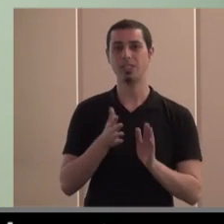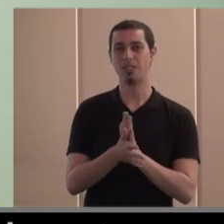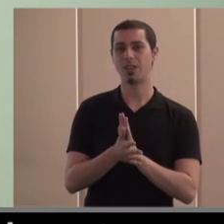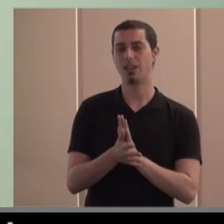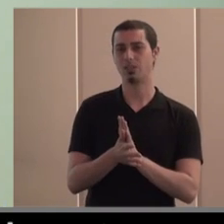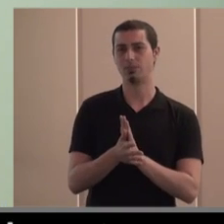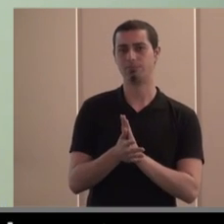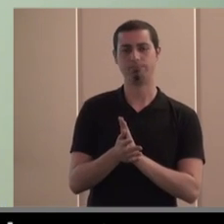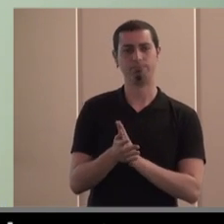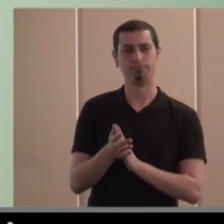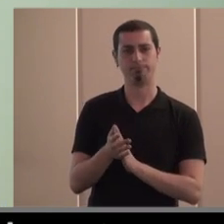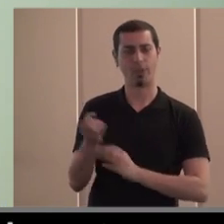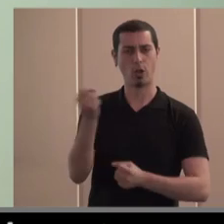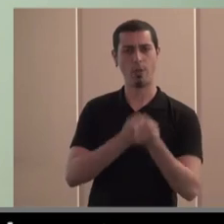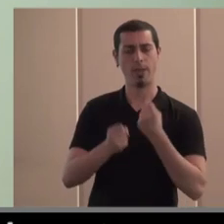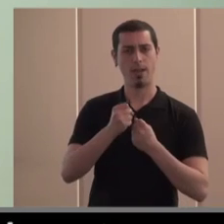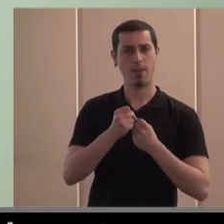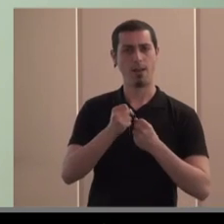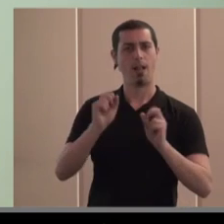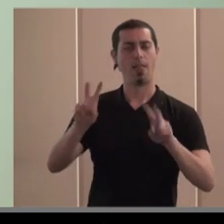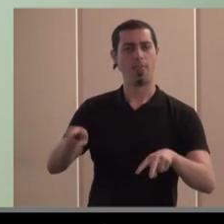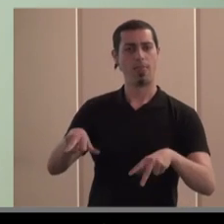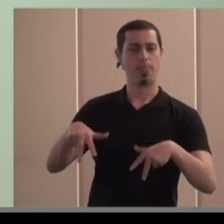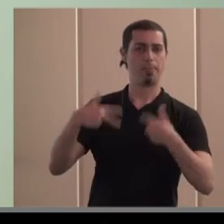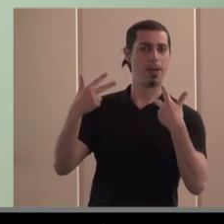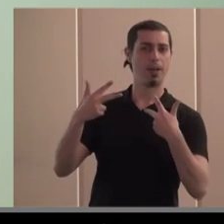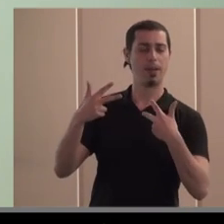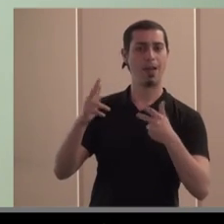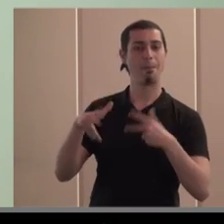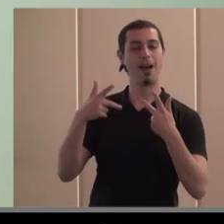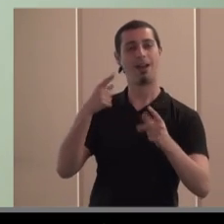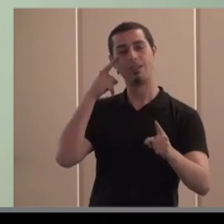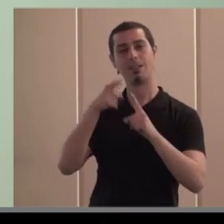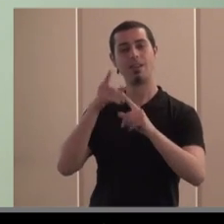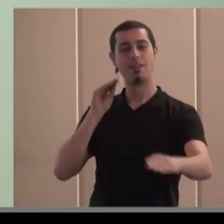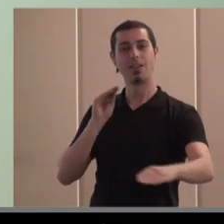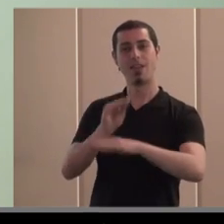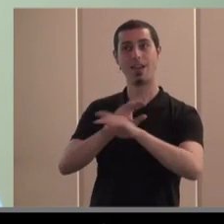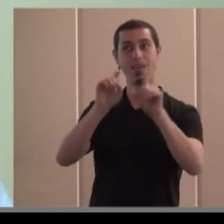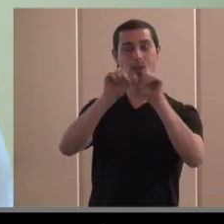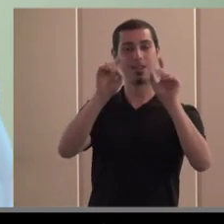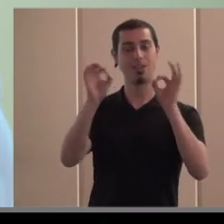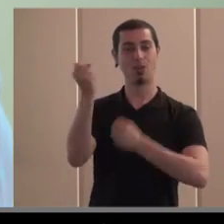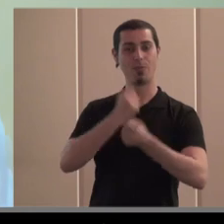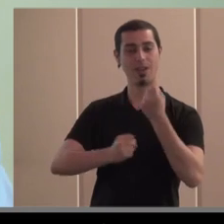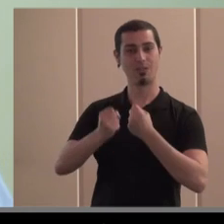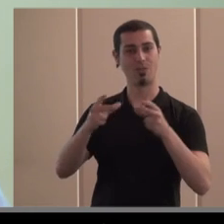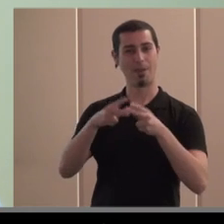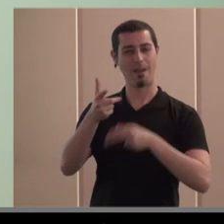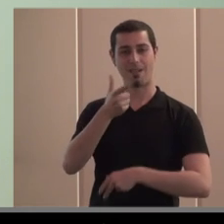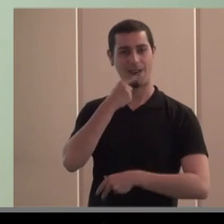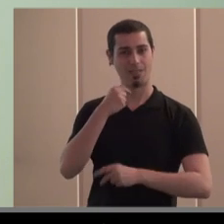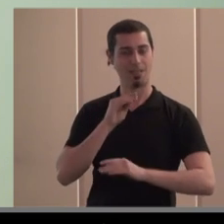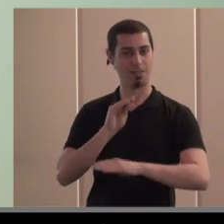figuras económicas que permitirán y voy acabando ya que permitirán financiarse las empresas de economía social más fácilmente